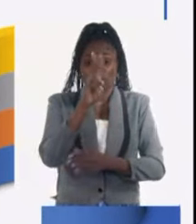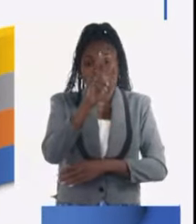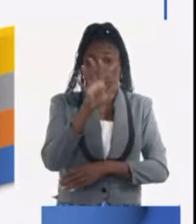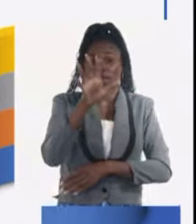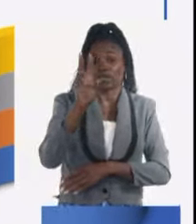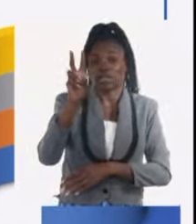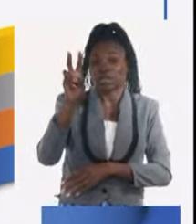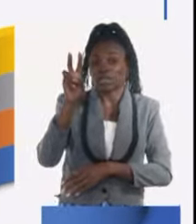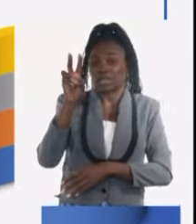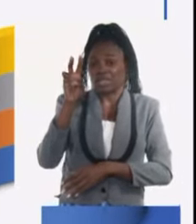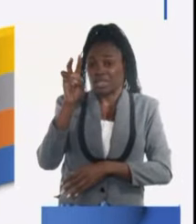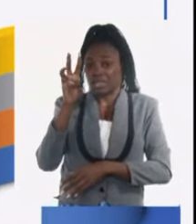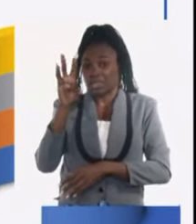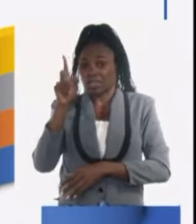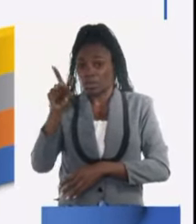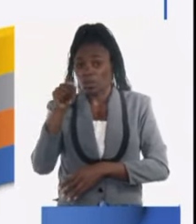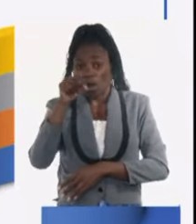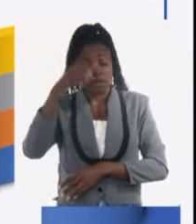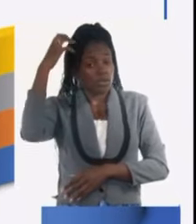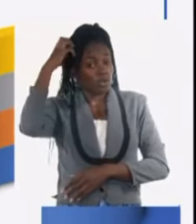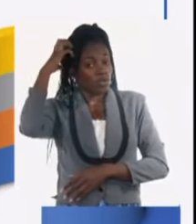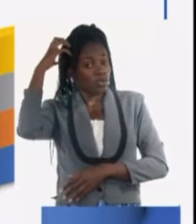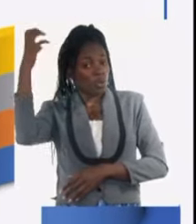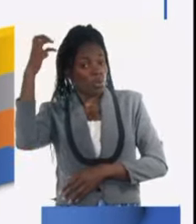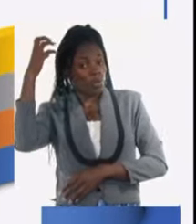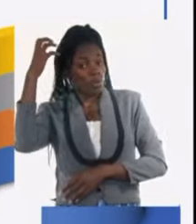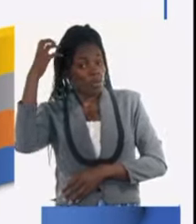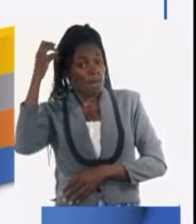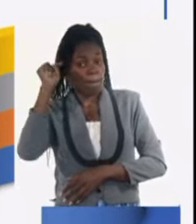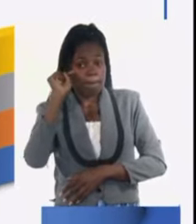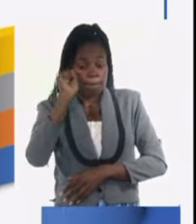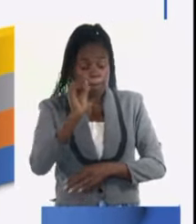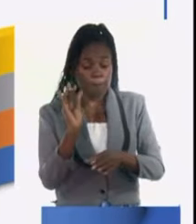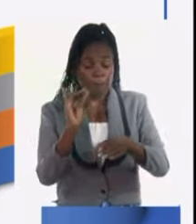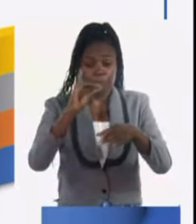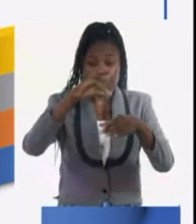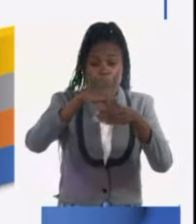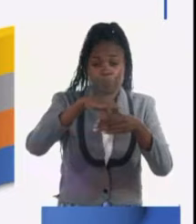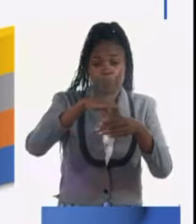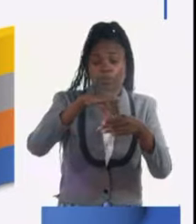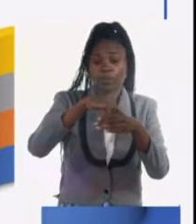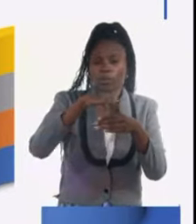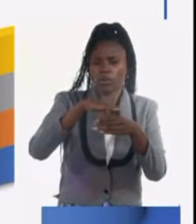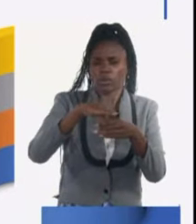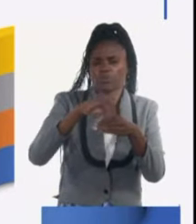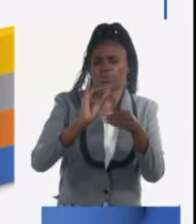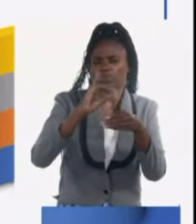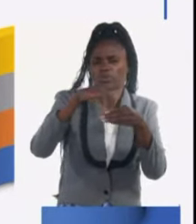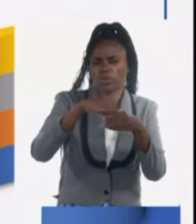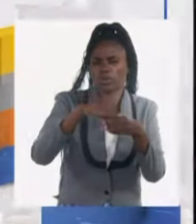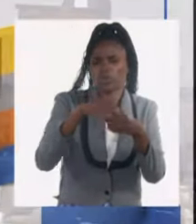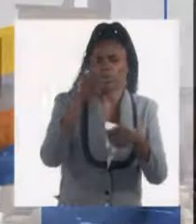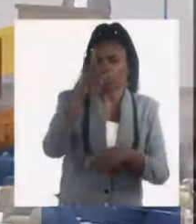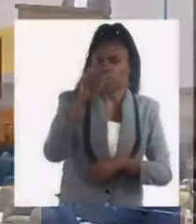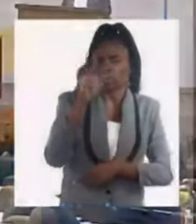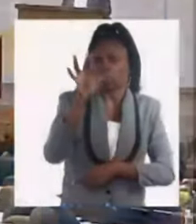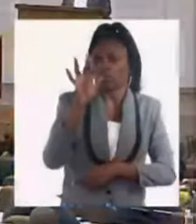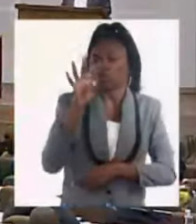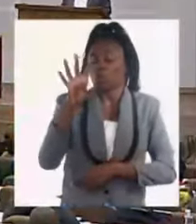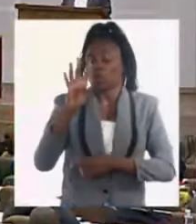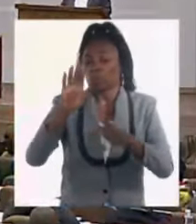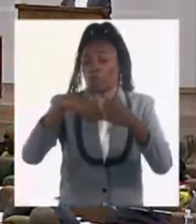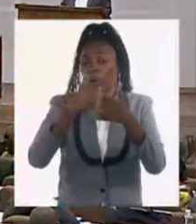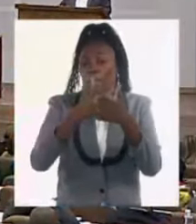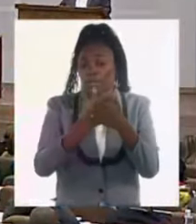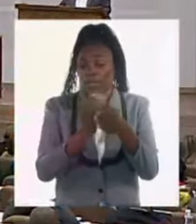son entidades estatales que incorpora que incorpora 184 empresas